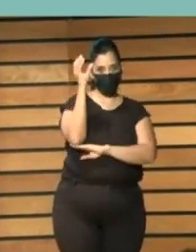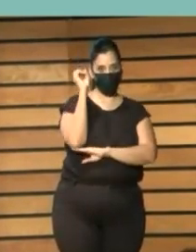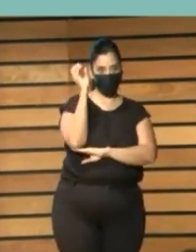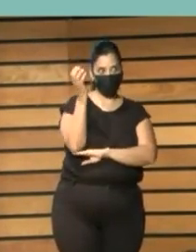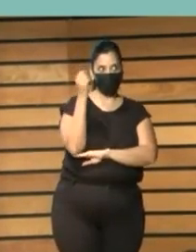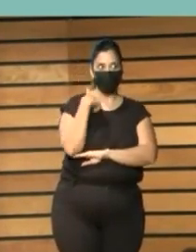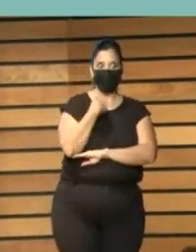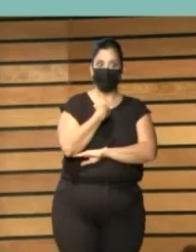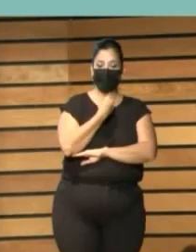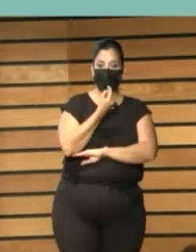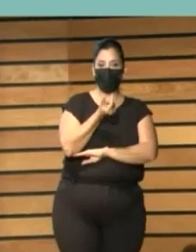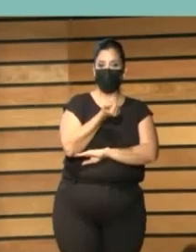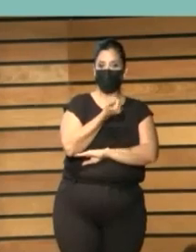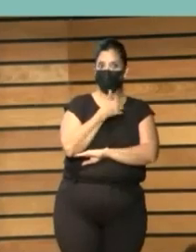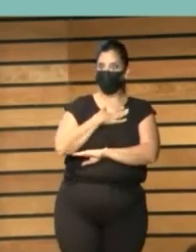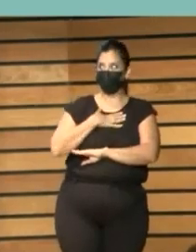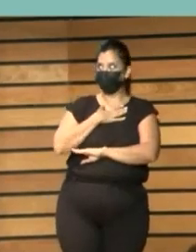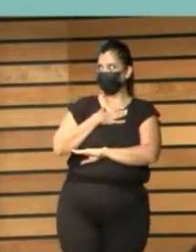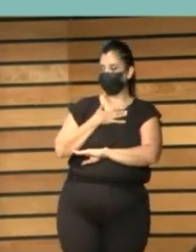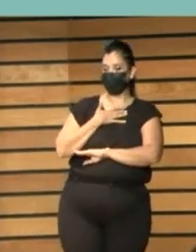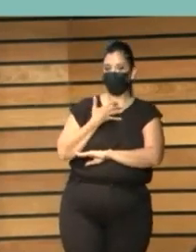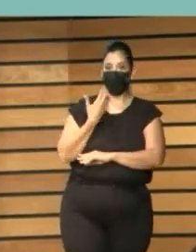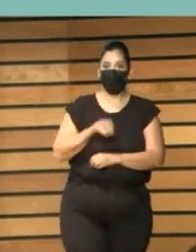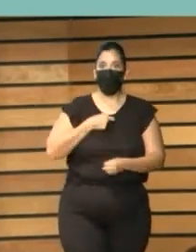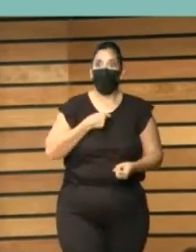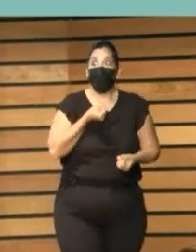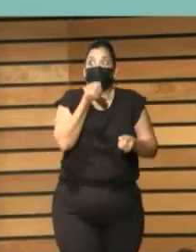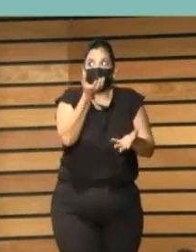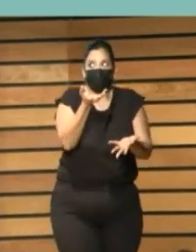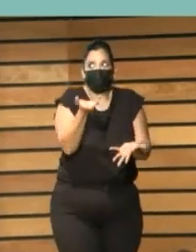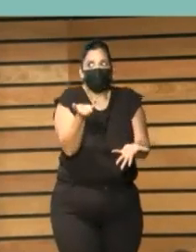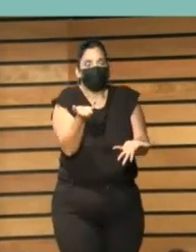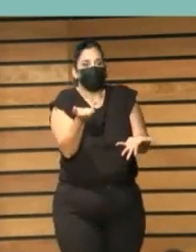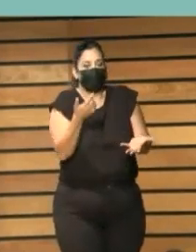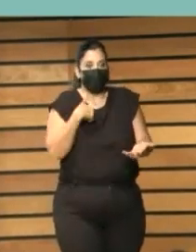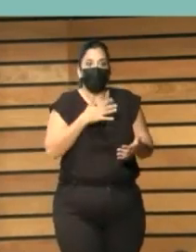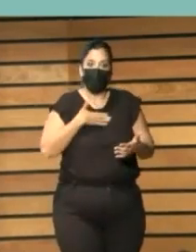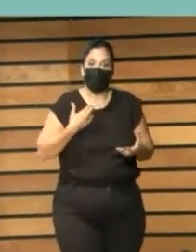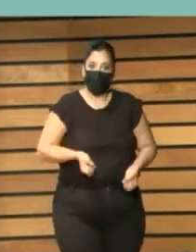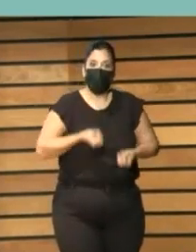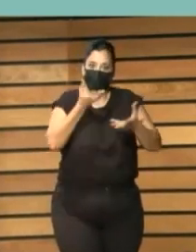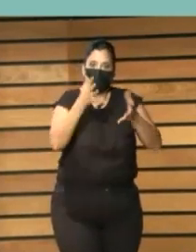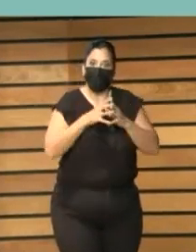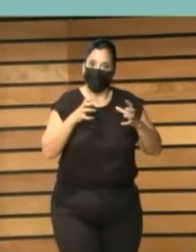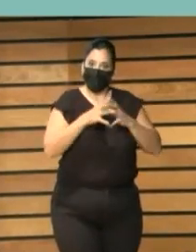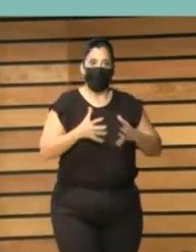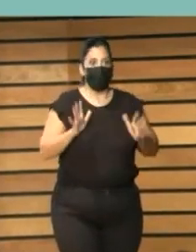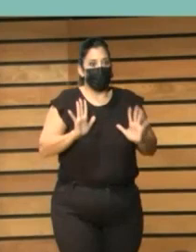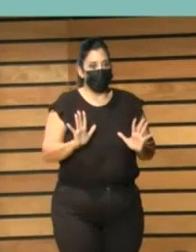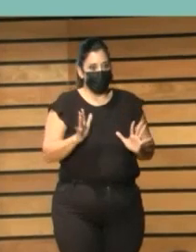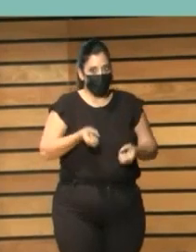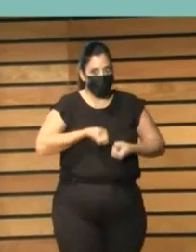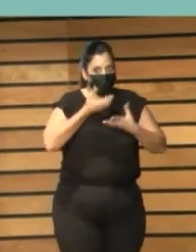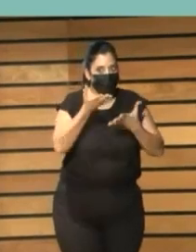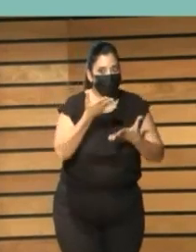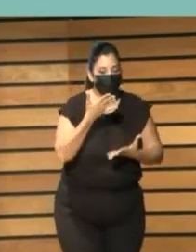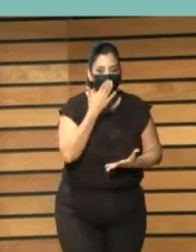deseo y lo que se puede aportar aquí. Para contestar la pregunta,